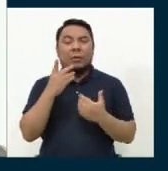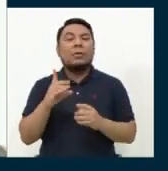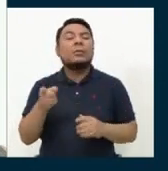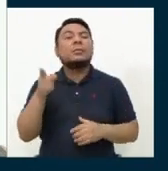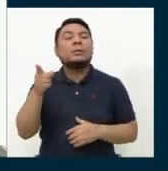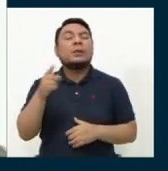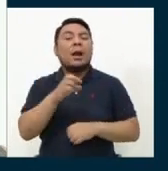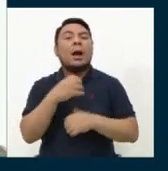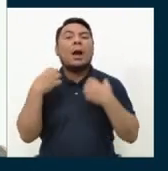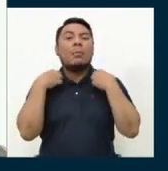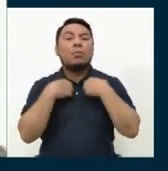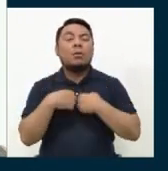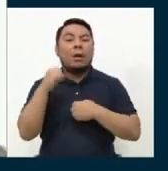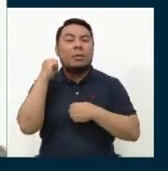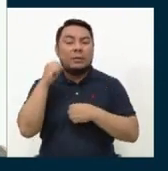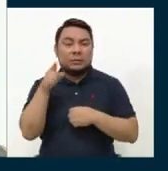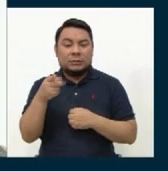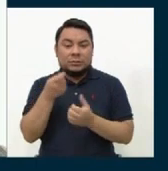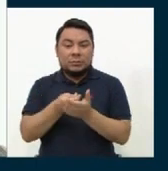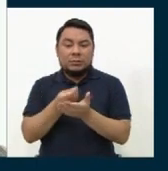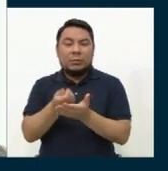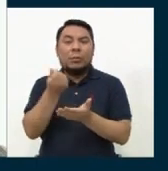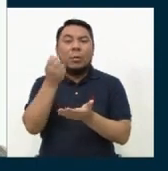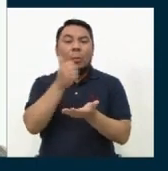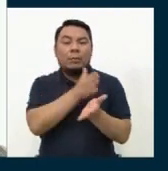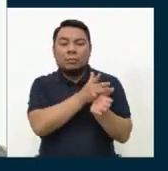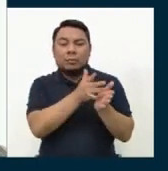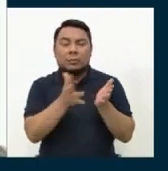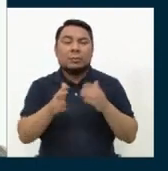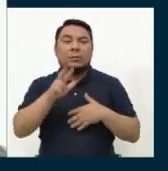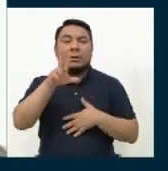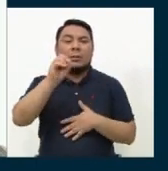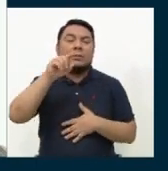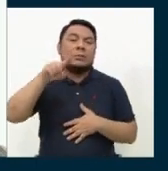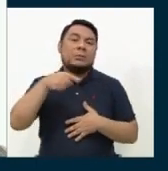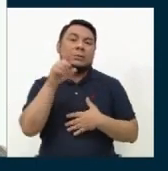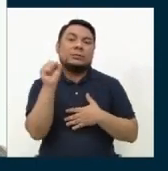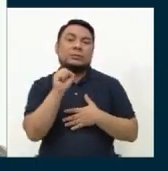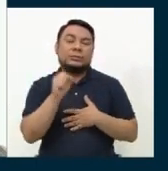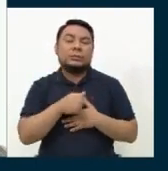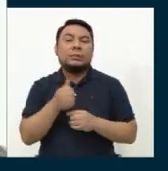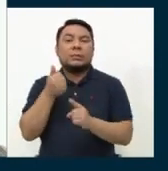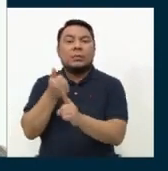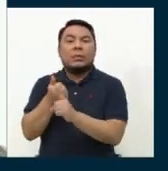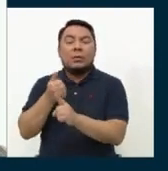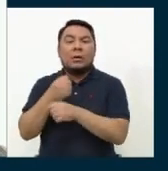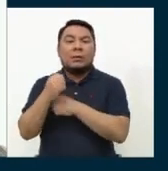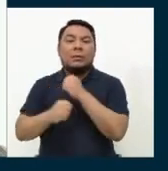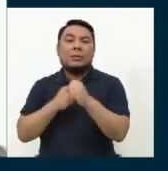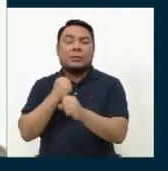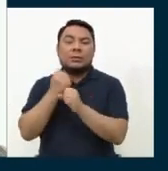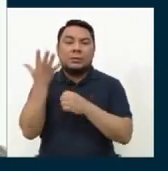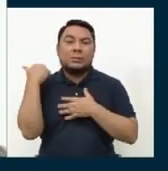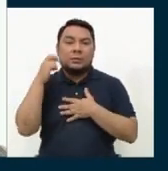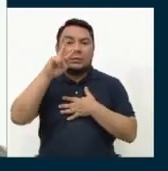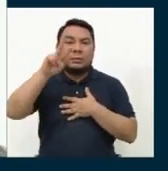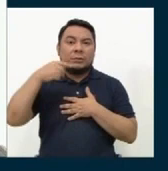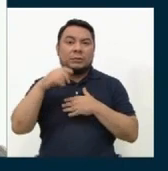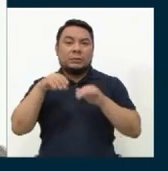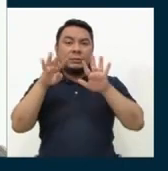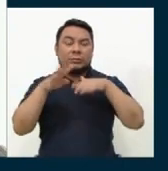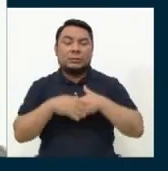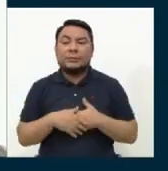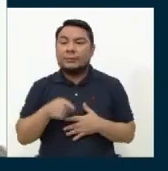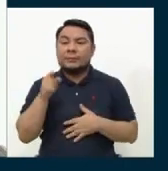Derecho y declara un ingreso total de bienes y rentas de 30 mil soles correspondiente al año 2019. El